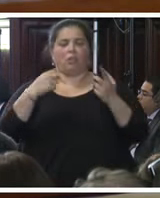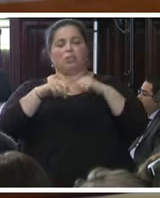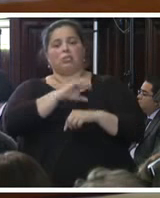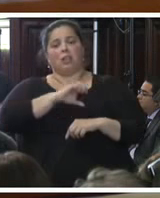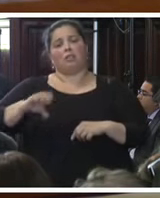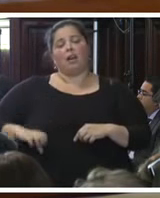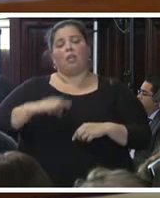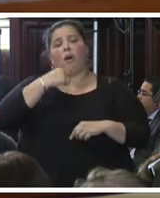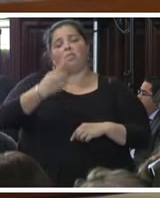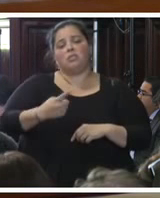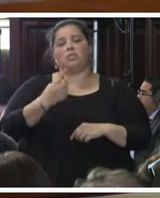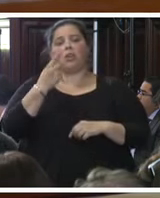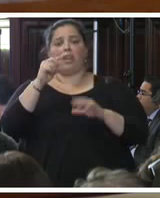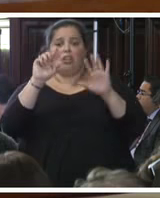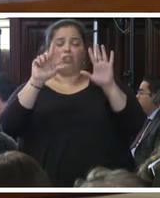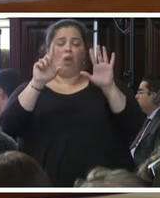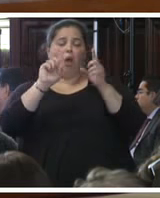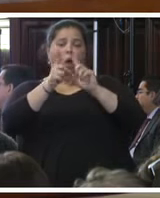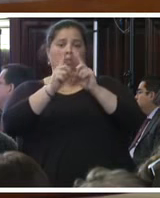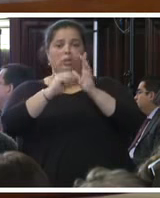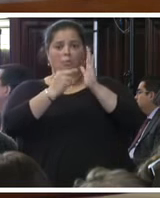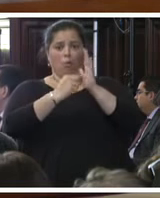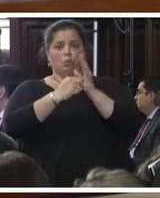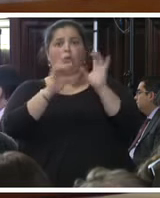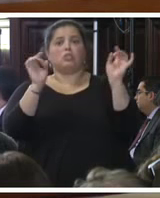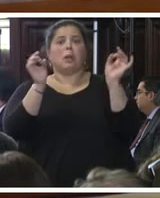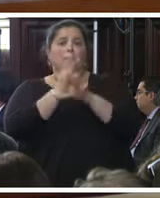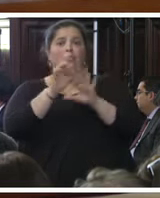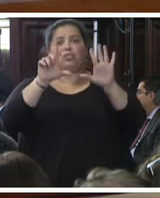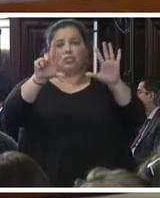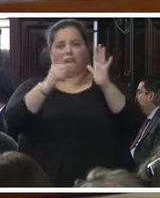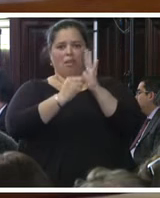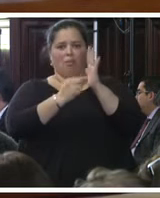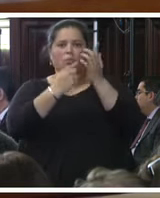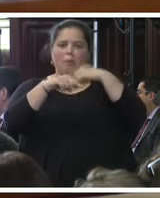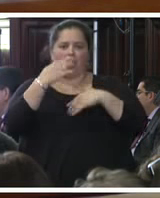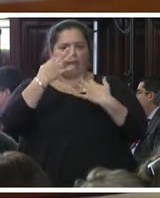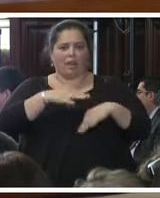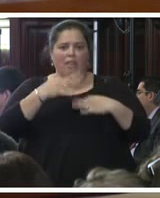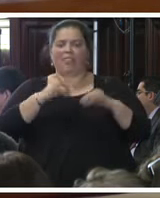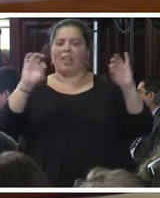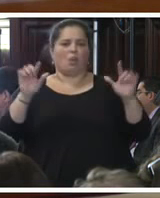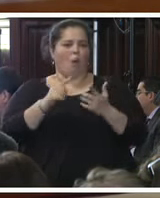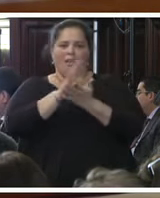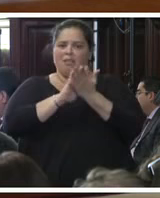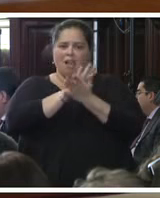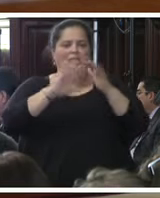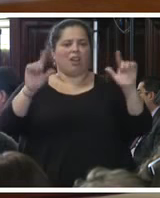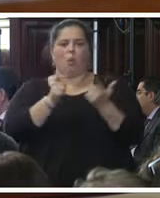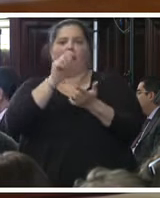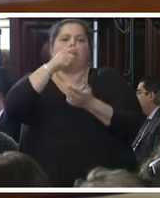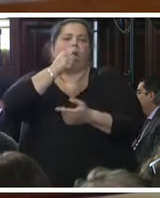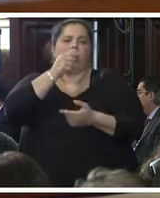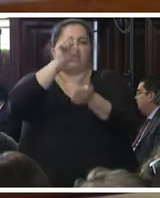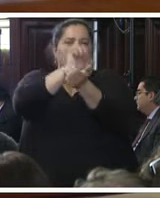puntos del cronograma ha cumplido 7. Sin embargo, la realidad es que a la fecha no tiene ningún policía detenido, ningún militar